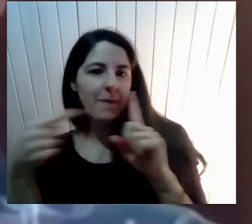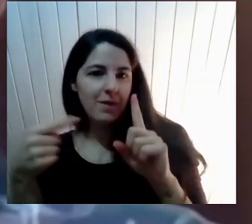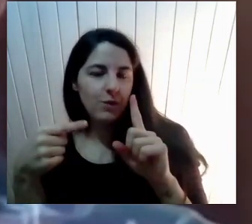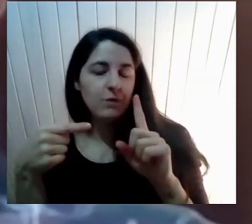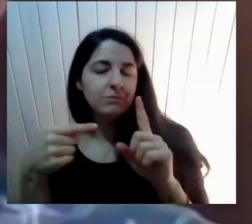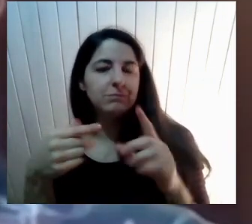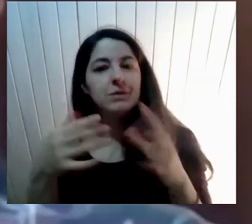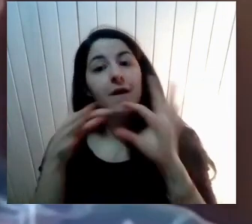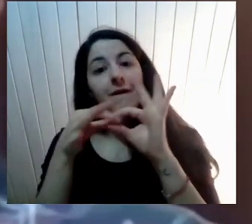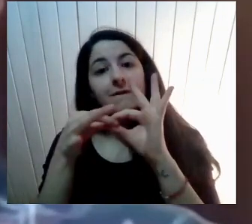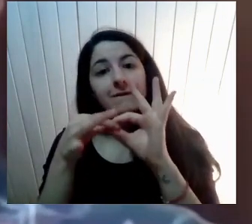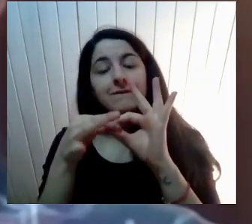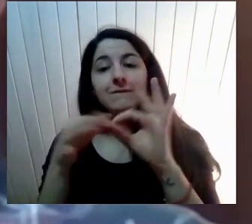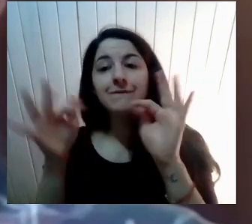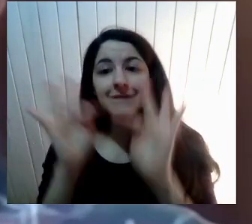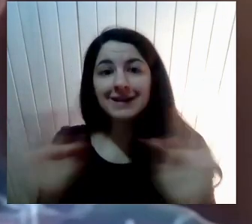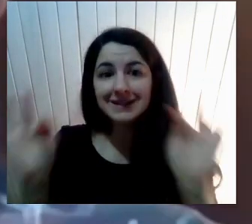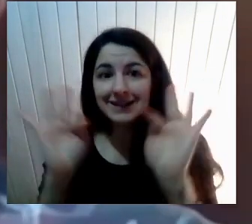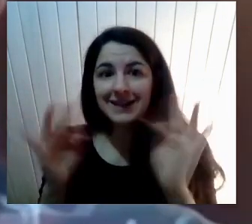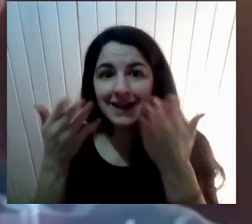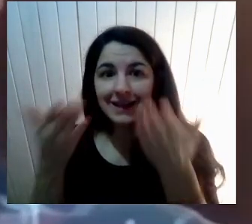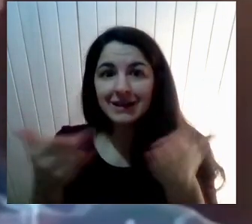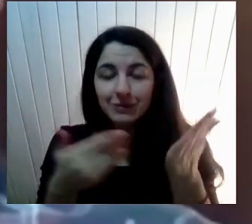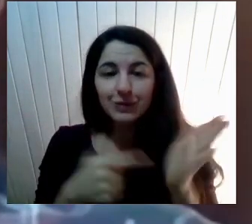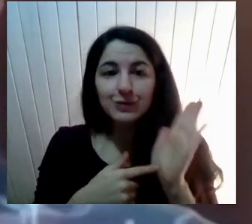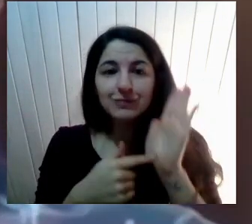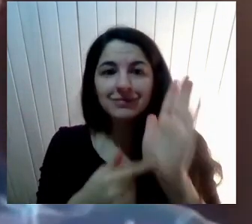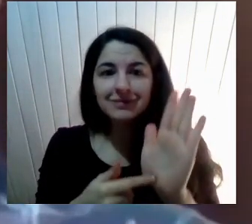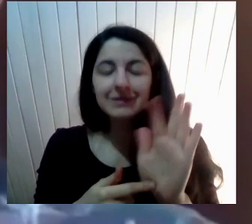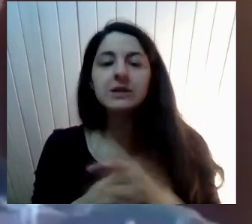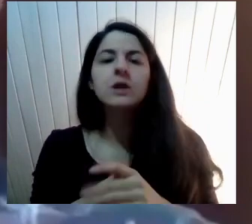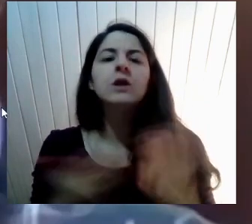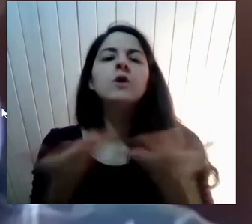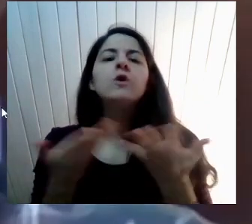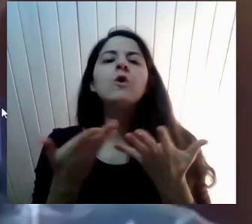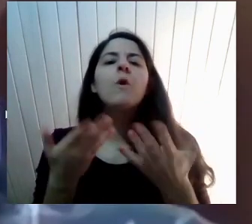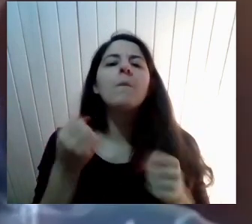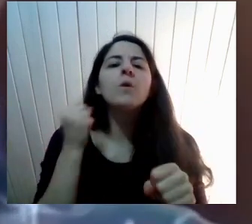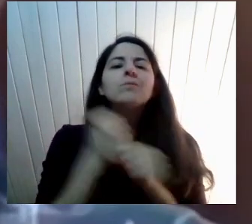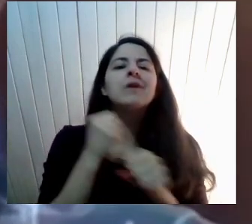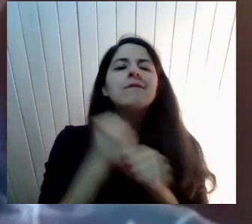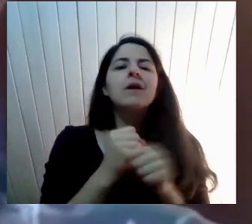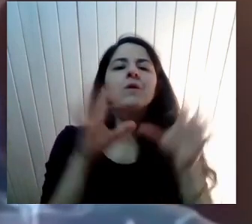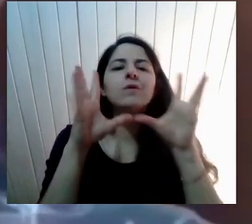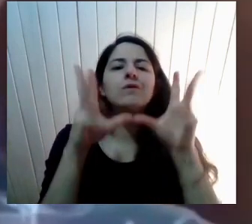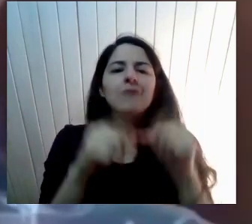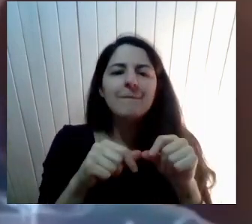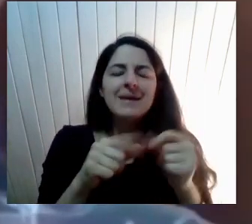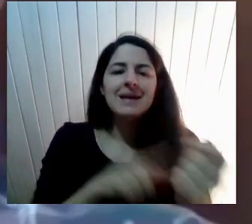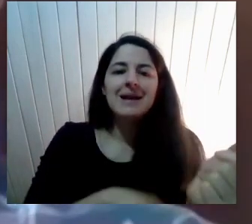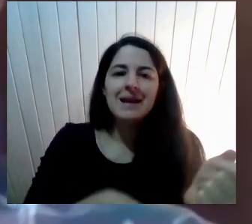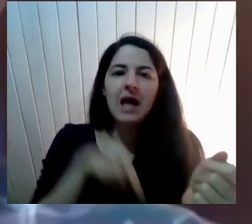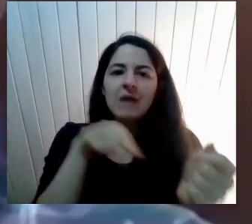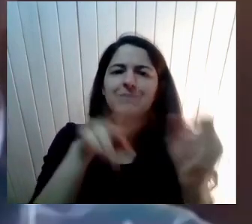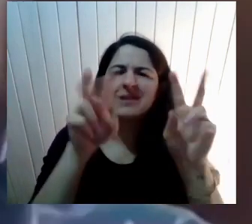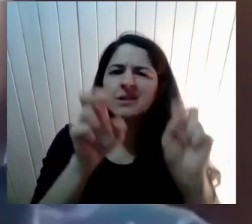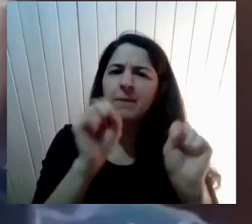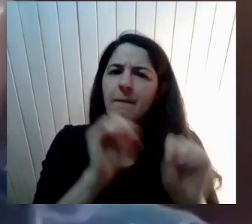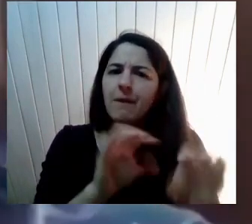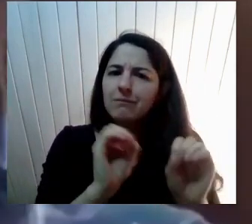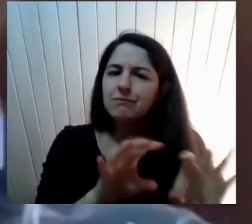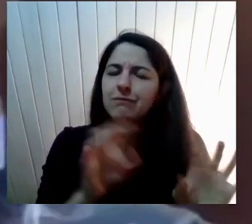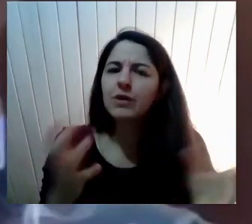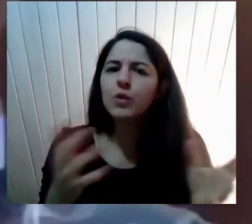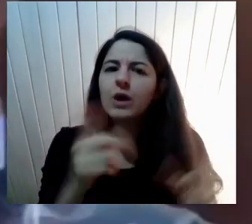Mi Pregunta Está Dirigida A Cómo Puedo Trabajar Junto A Familias De Niños Y Niñas Este Tema Tan Importante En Educación No Sexista Ya Que Un Poco Se